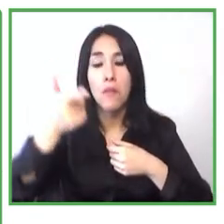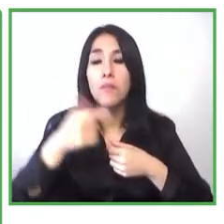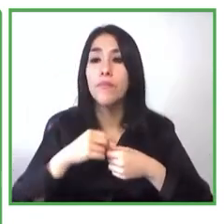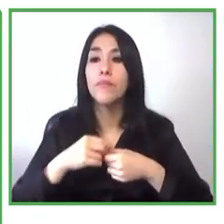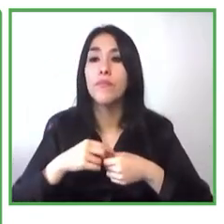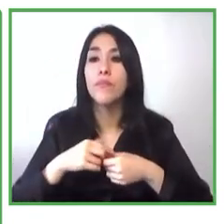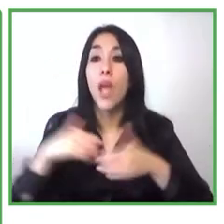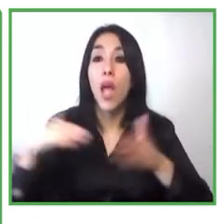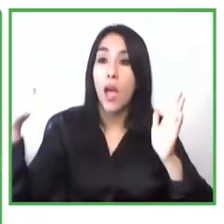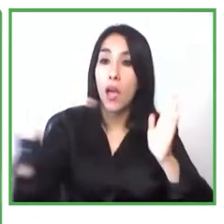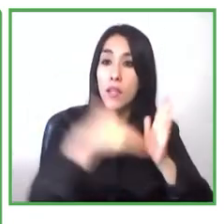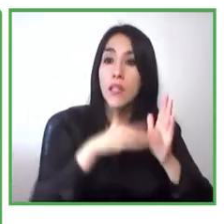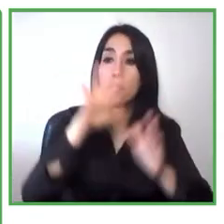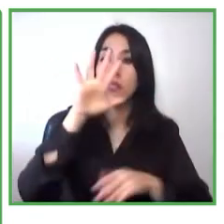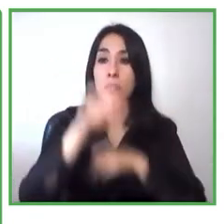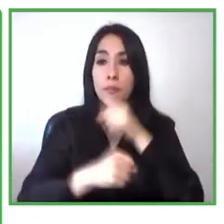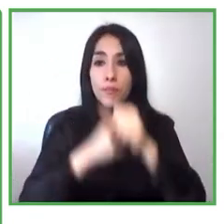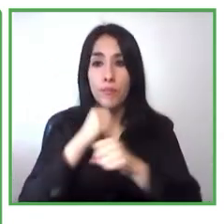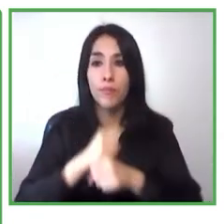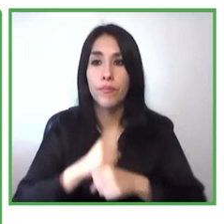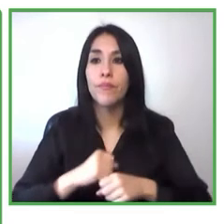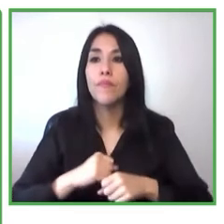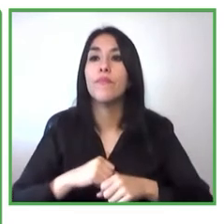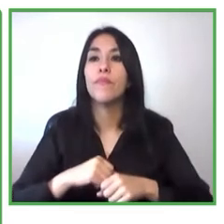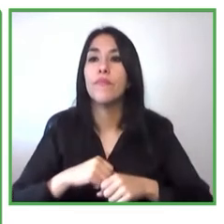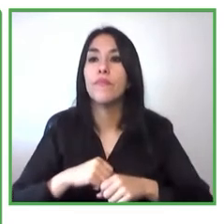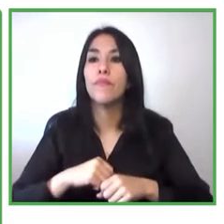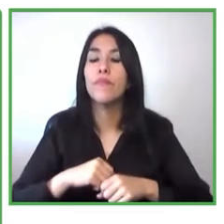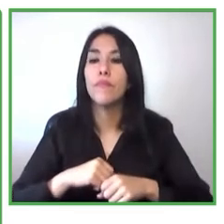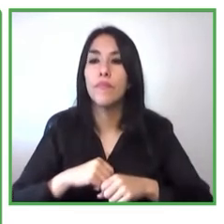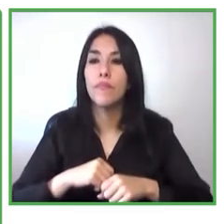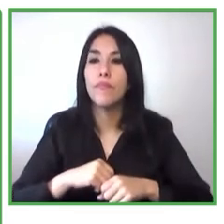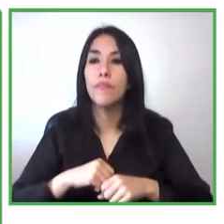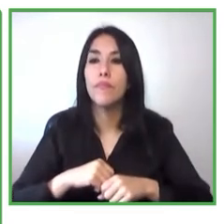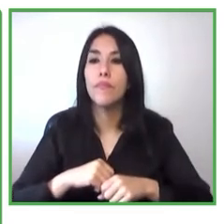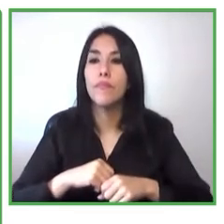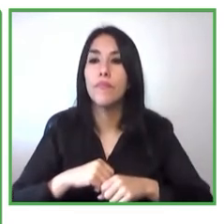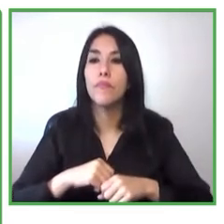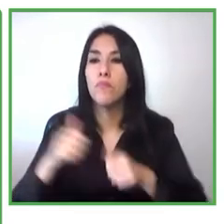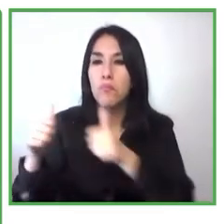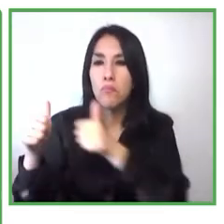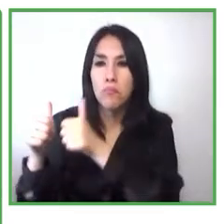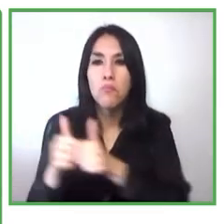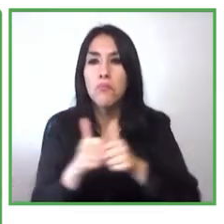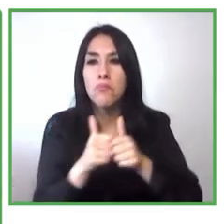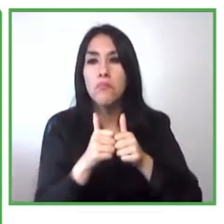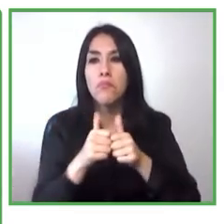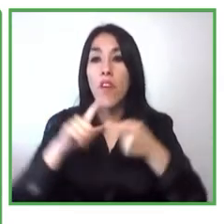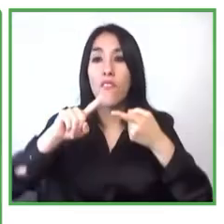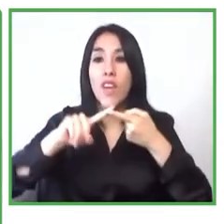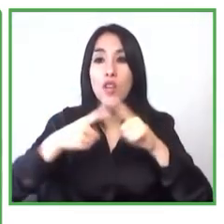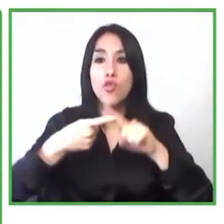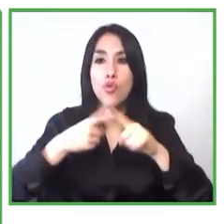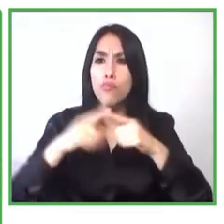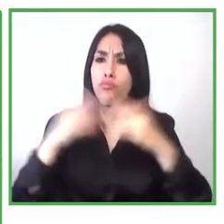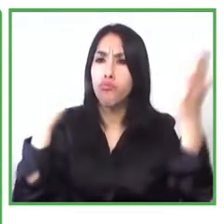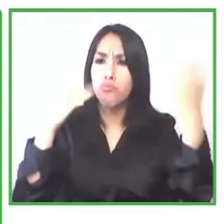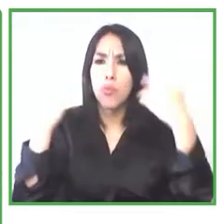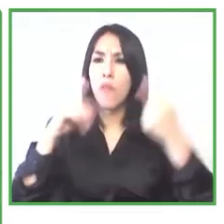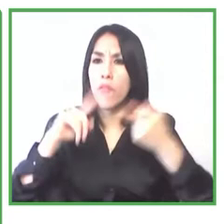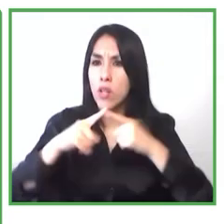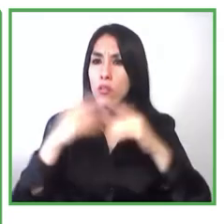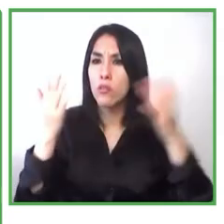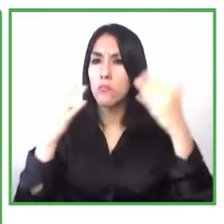estaba fui con un amigo y me llevó a vivir con en su casa y me enseñó cómo utilizar